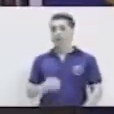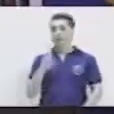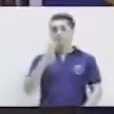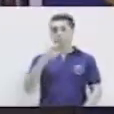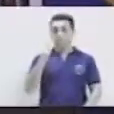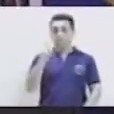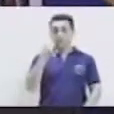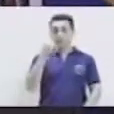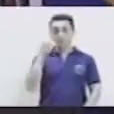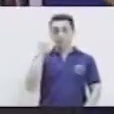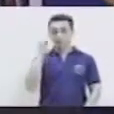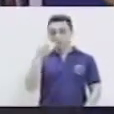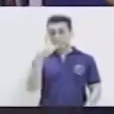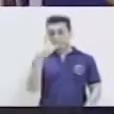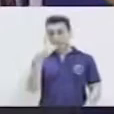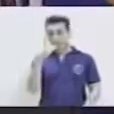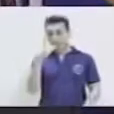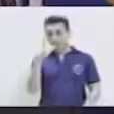¡Brasil!